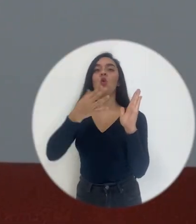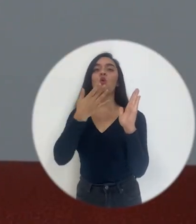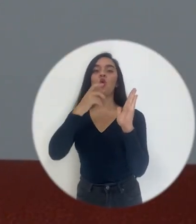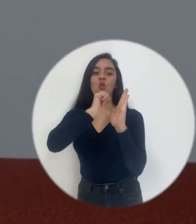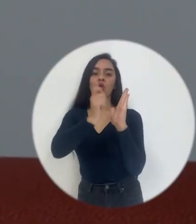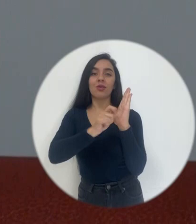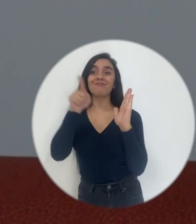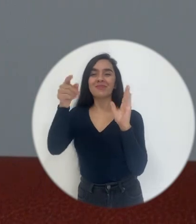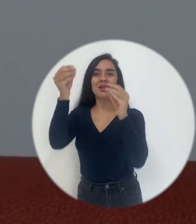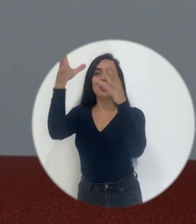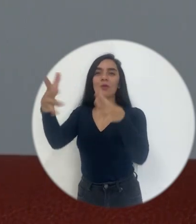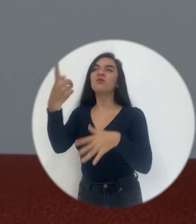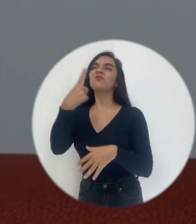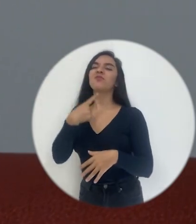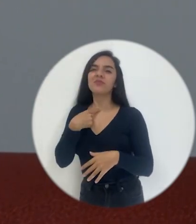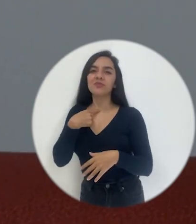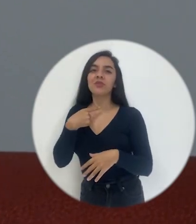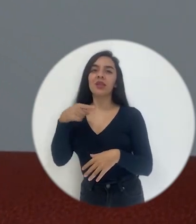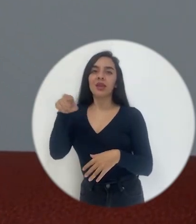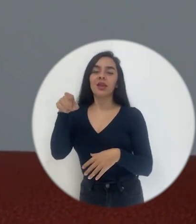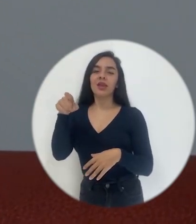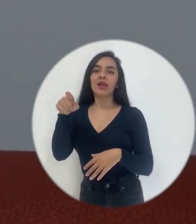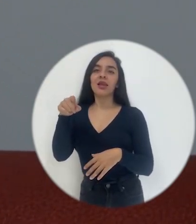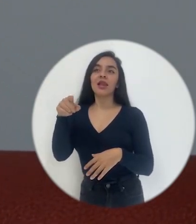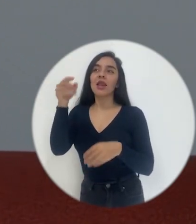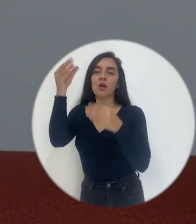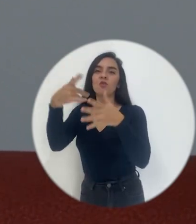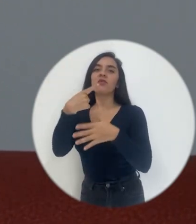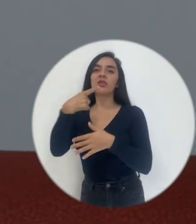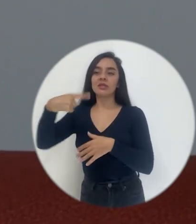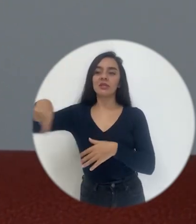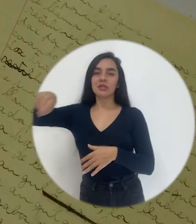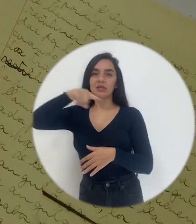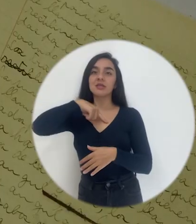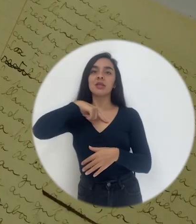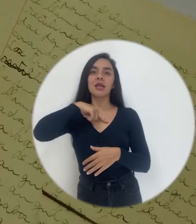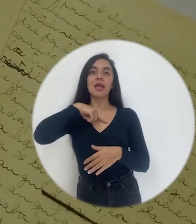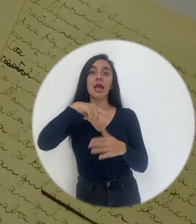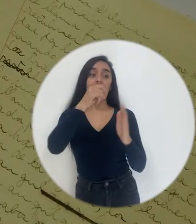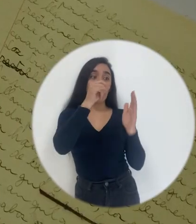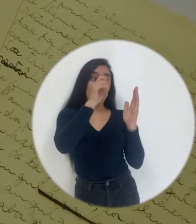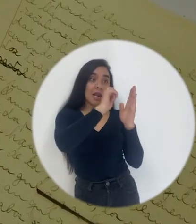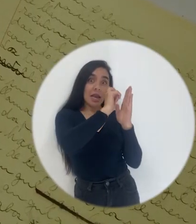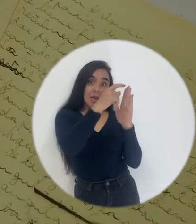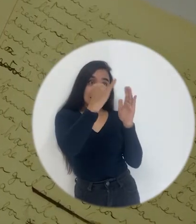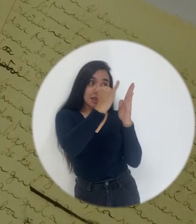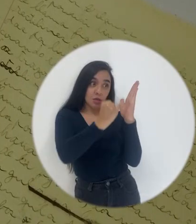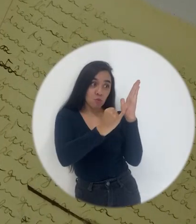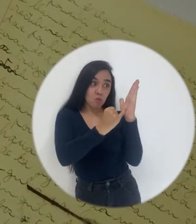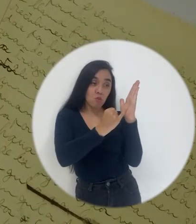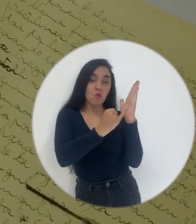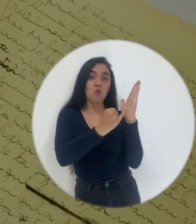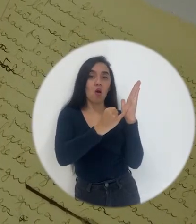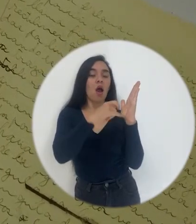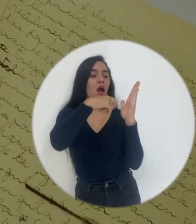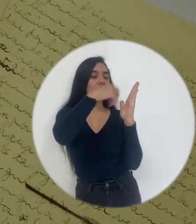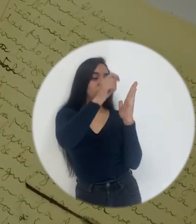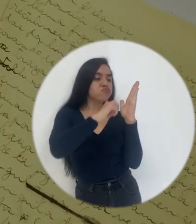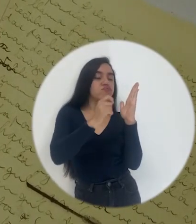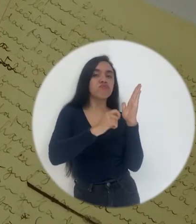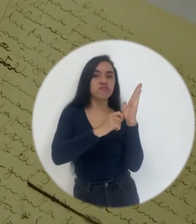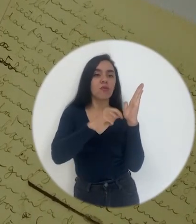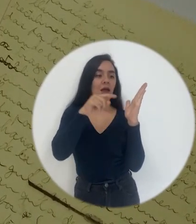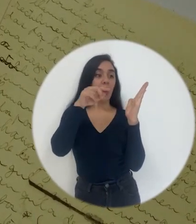nos decía que los dibujos se animaban más y resultaba más alegre y más atractiva la enseñanza.